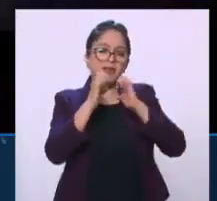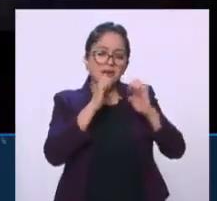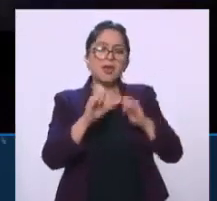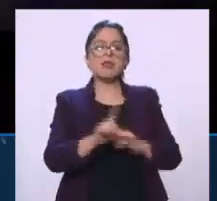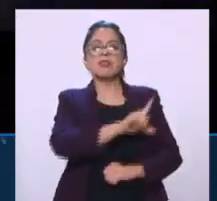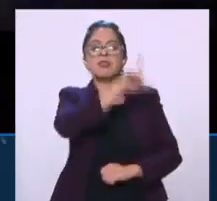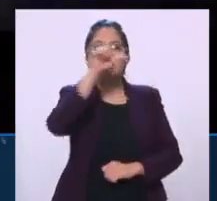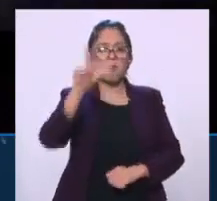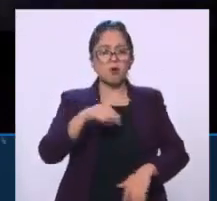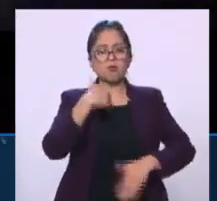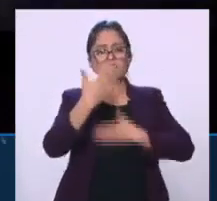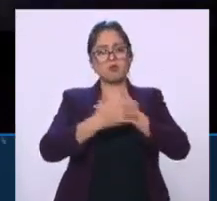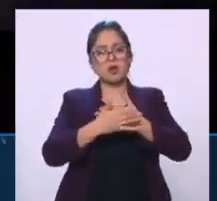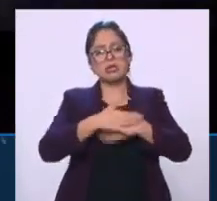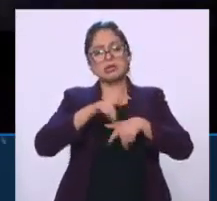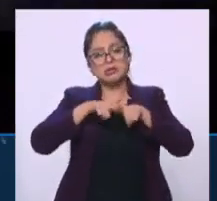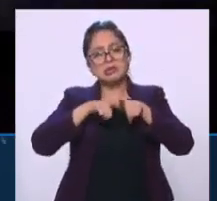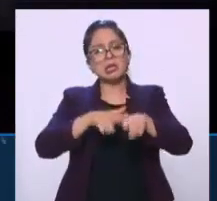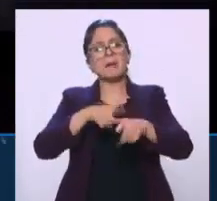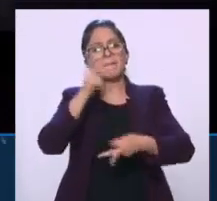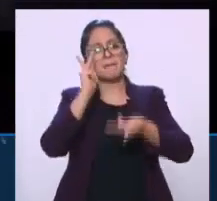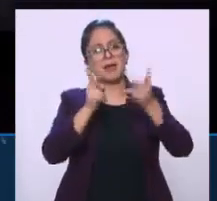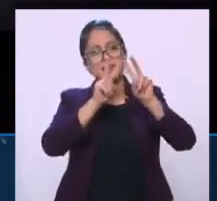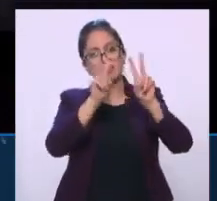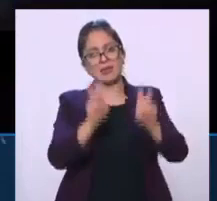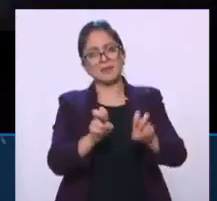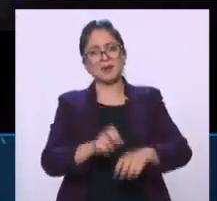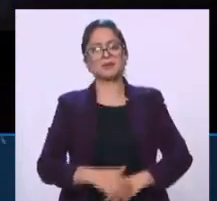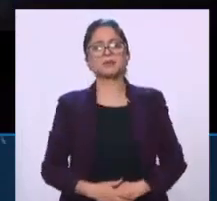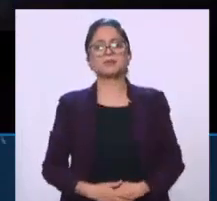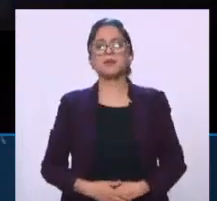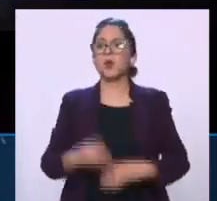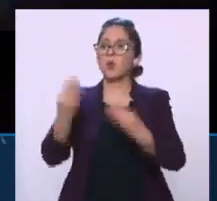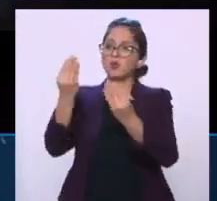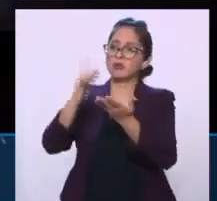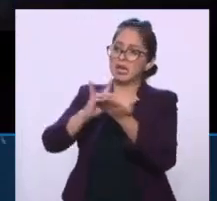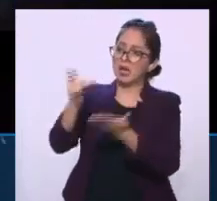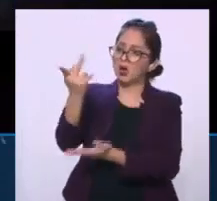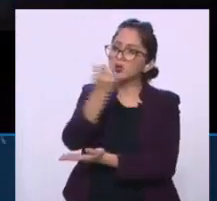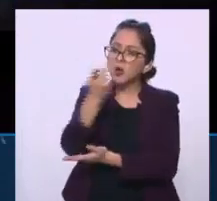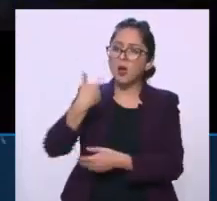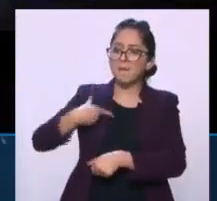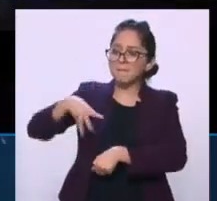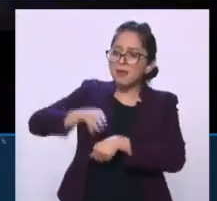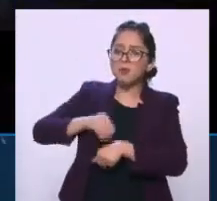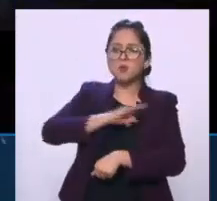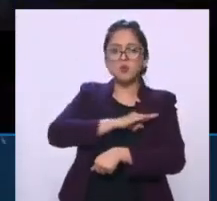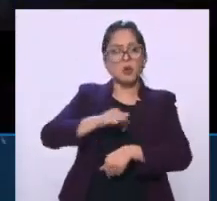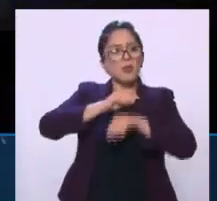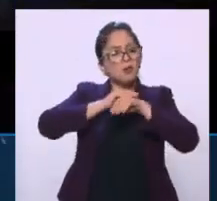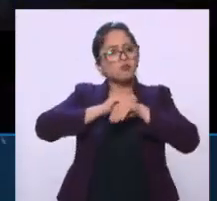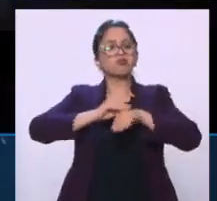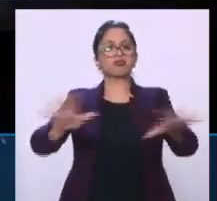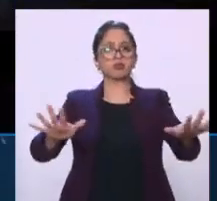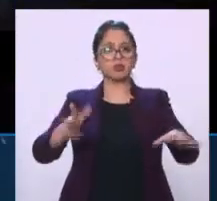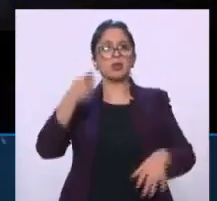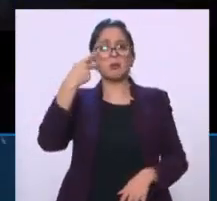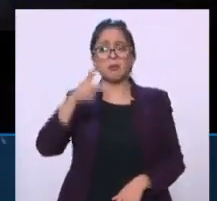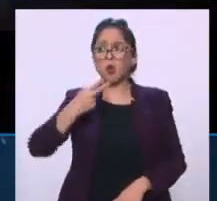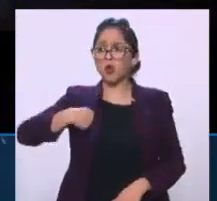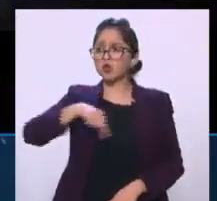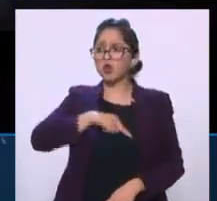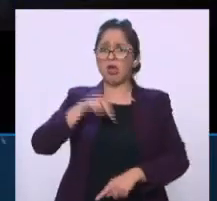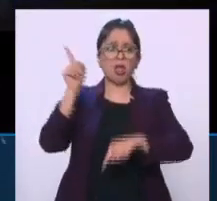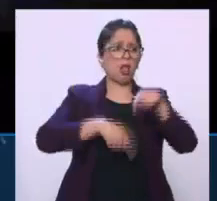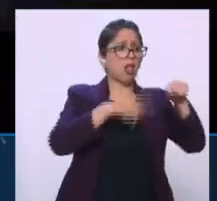y seguiremos platicando en el futuro. Sí, y a ustedes también por dar este espacio para seguir compartiendo esto. Y no somos radicales,